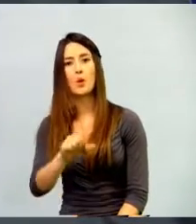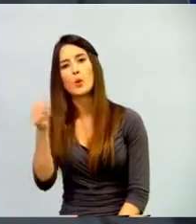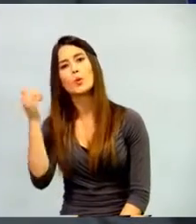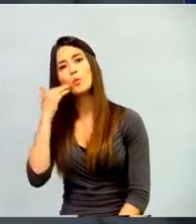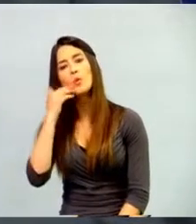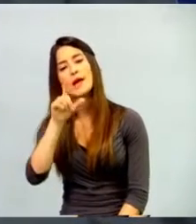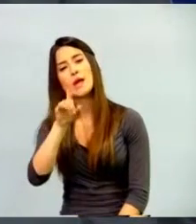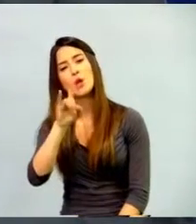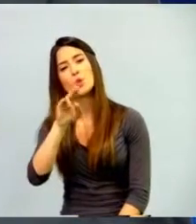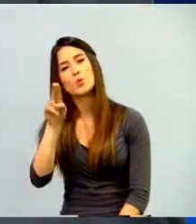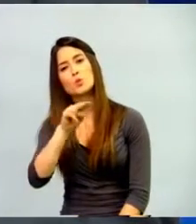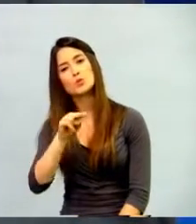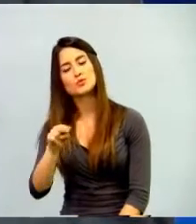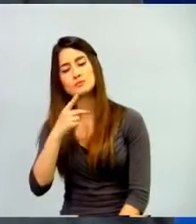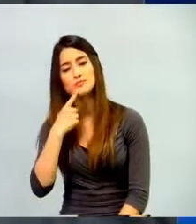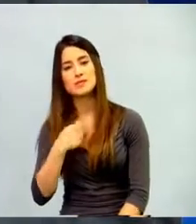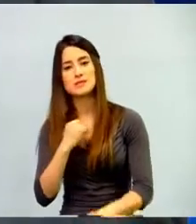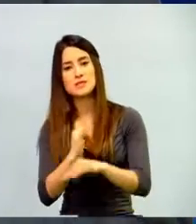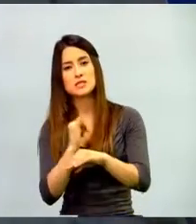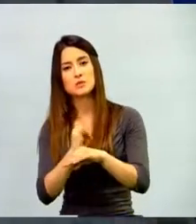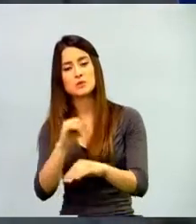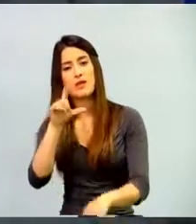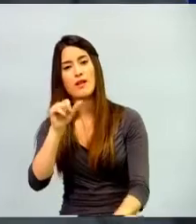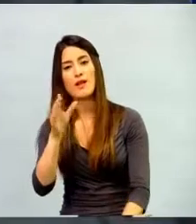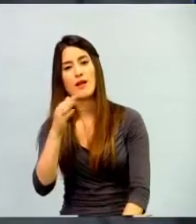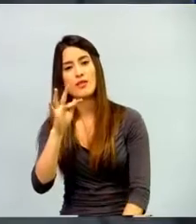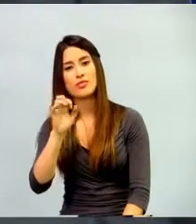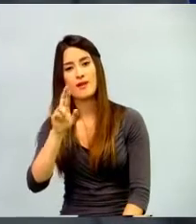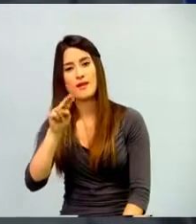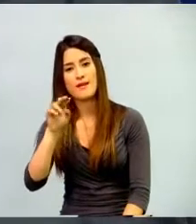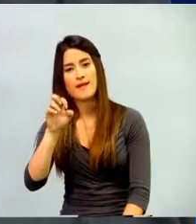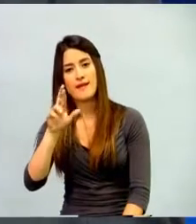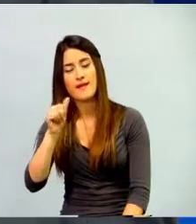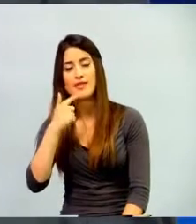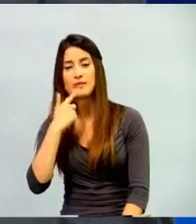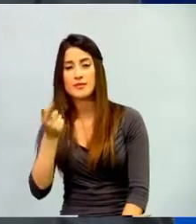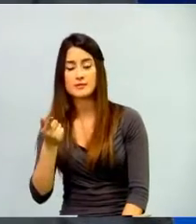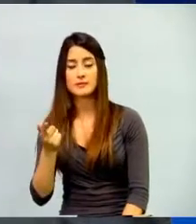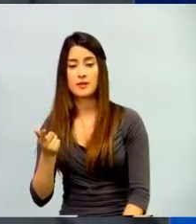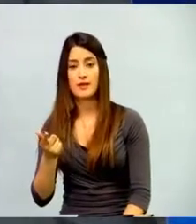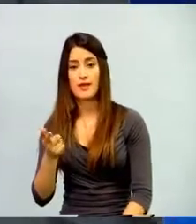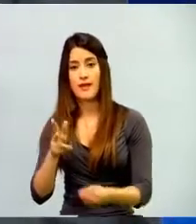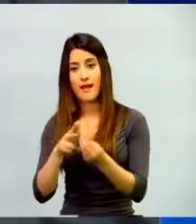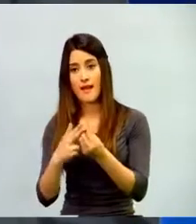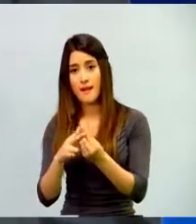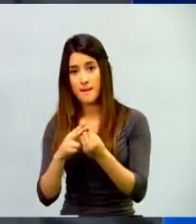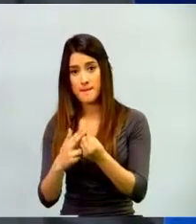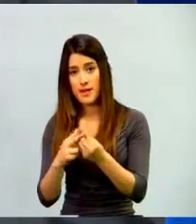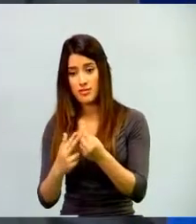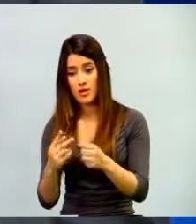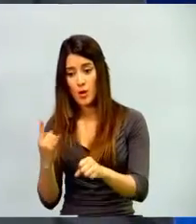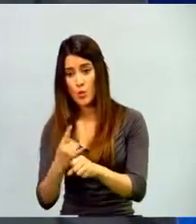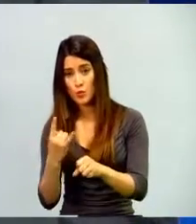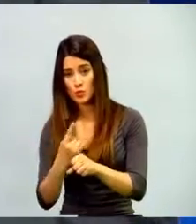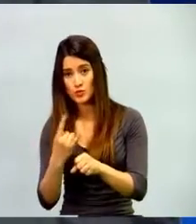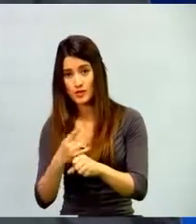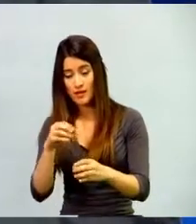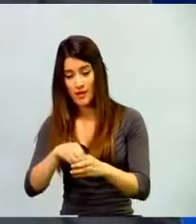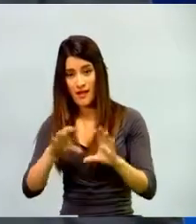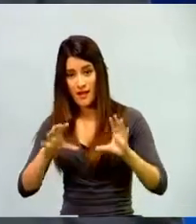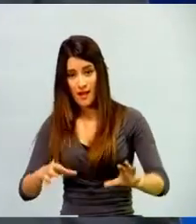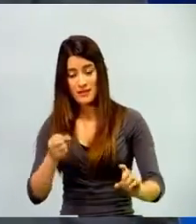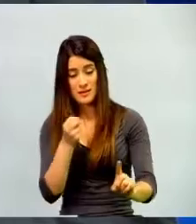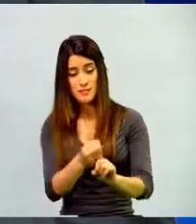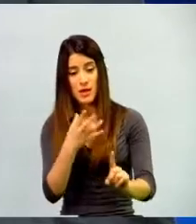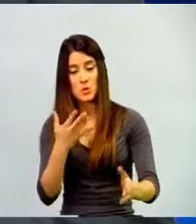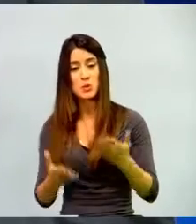Luzomaira, desde la Institución Educativa La Ternera, dice, creo que el impacto del uso de las herramientas en el aula depende del docente